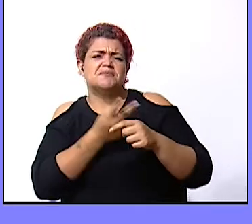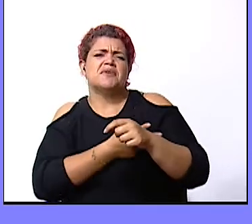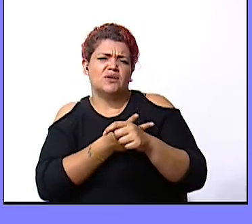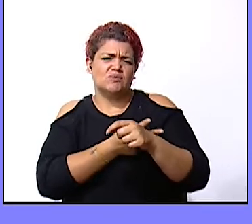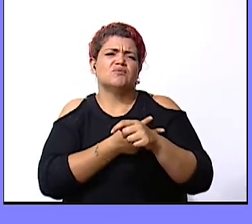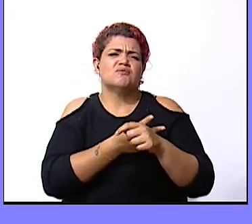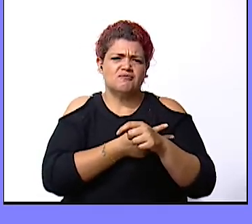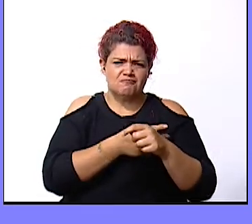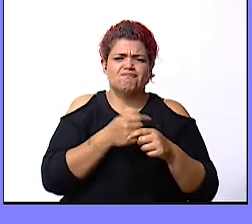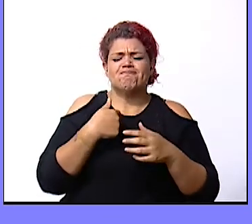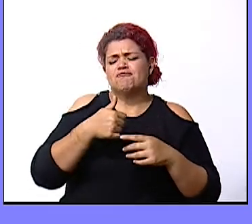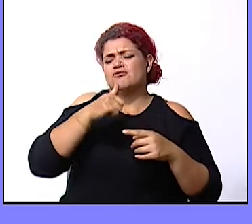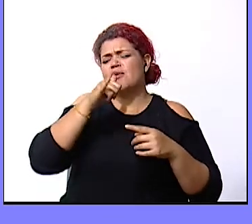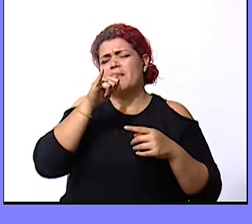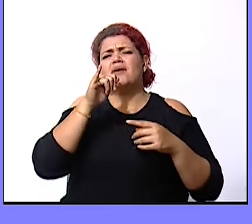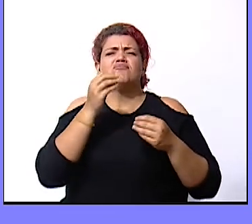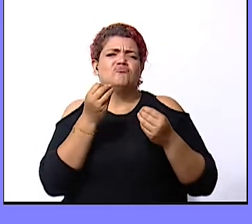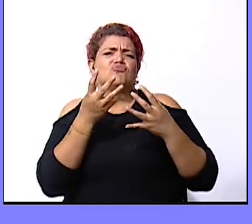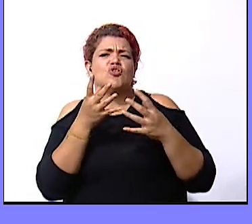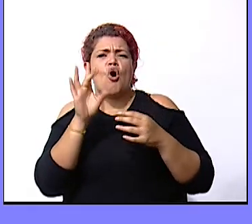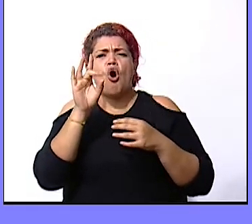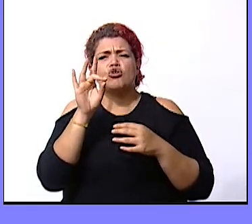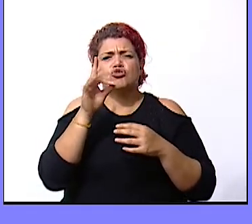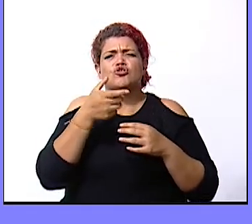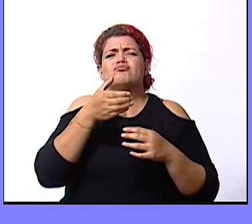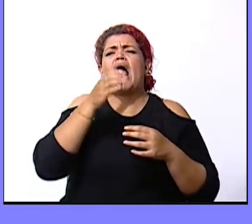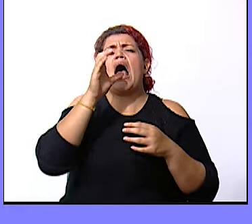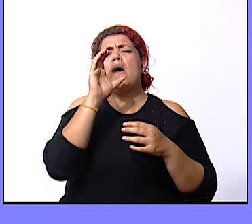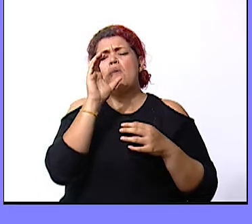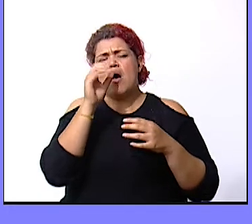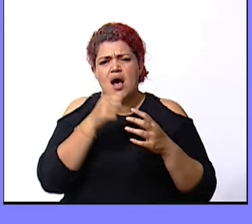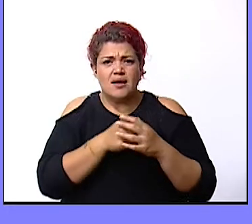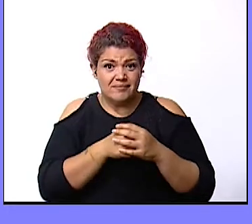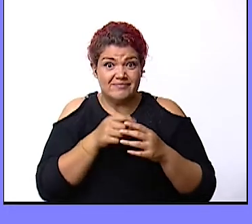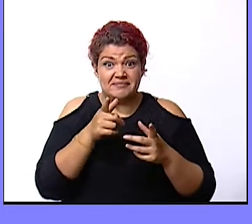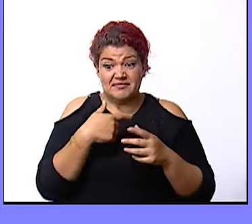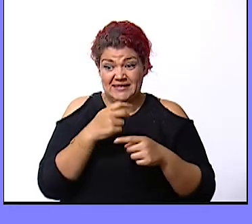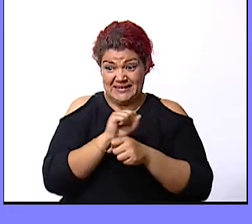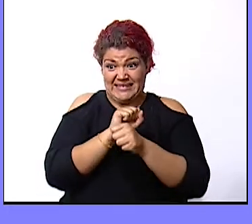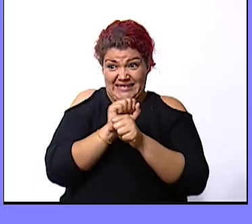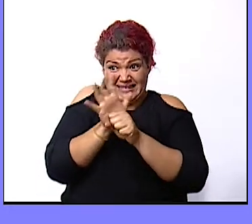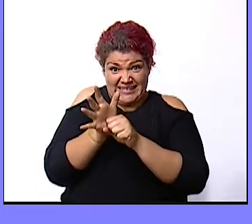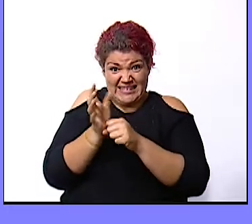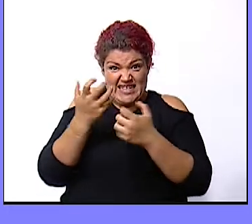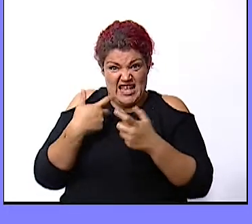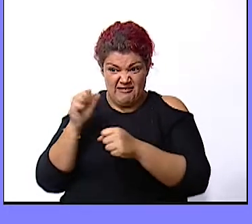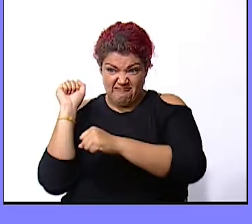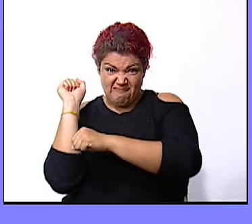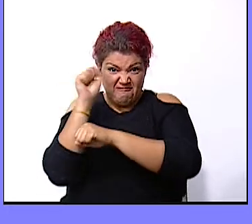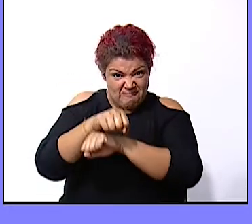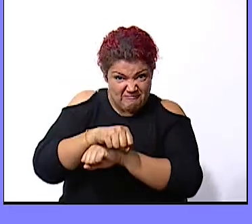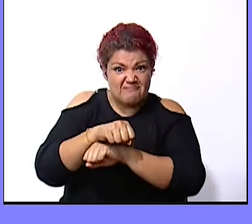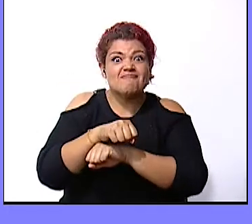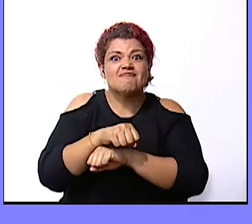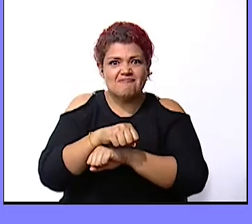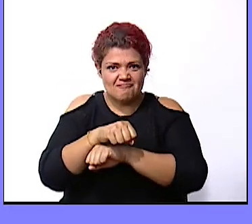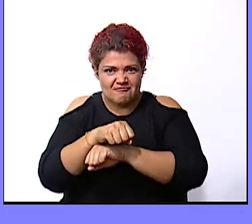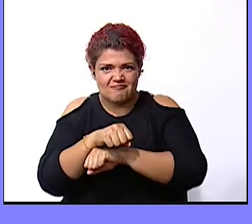verduras ocho vasos de agua si el virus quieres vencer